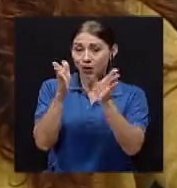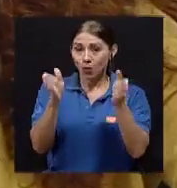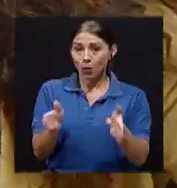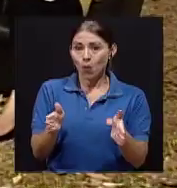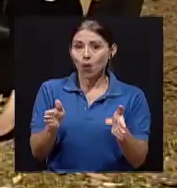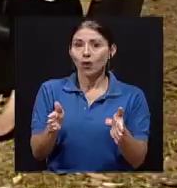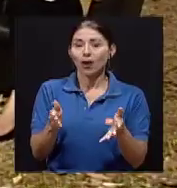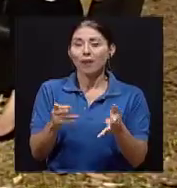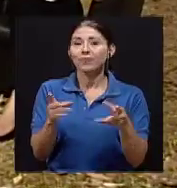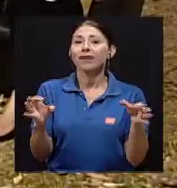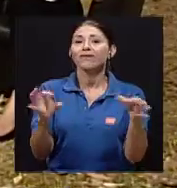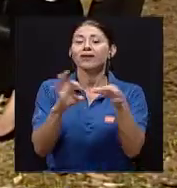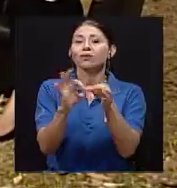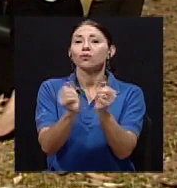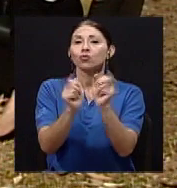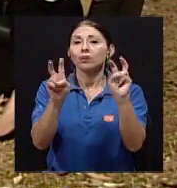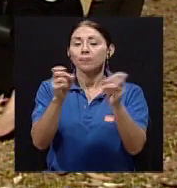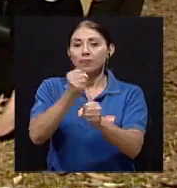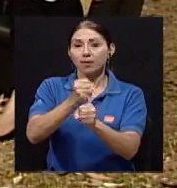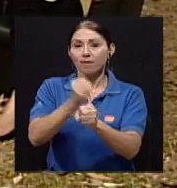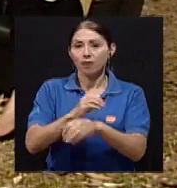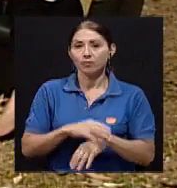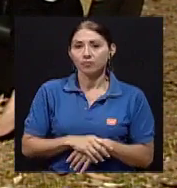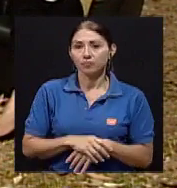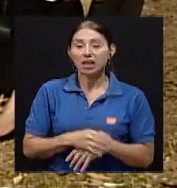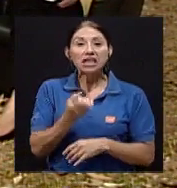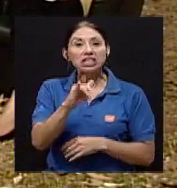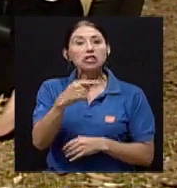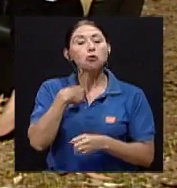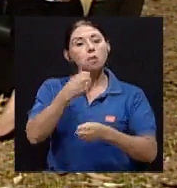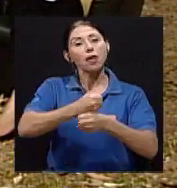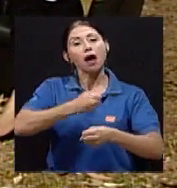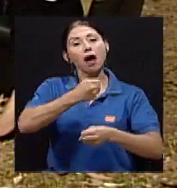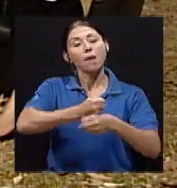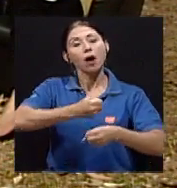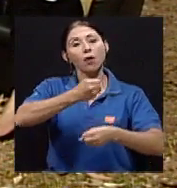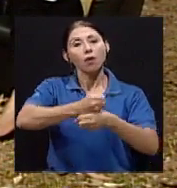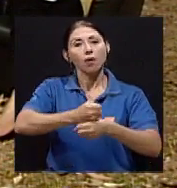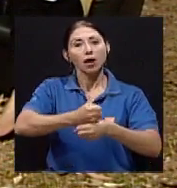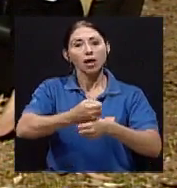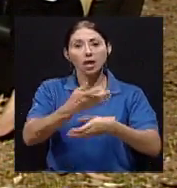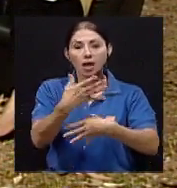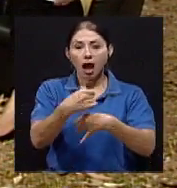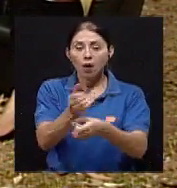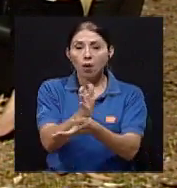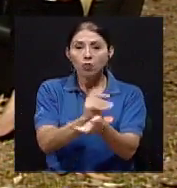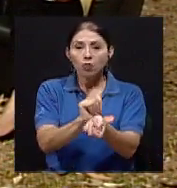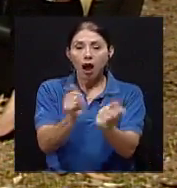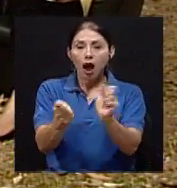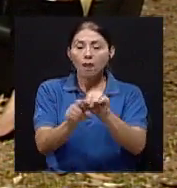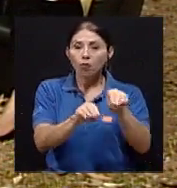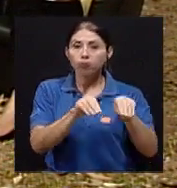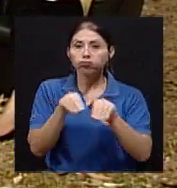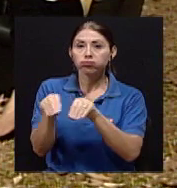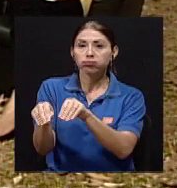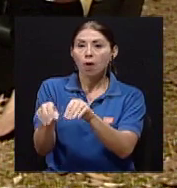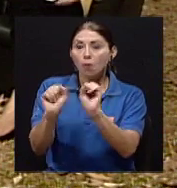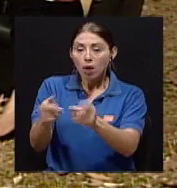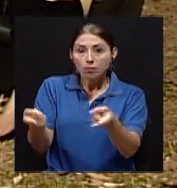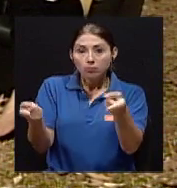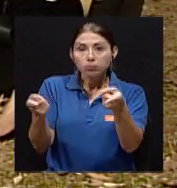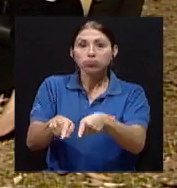al trabajo. Esa situación de trabajo puede ocasionarnos una dificultad y provocar en nuestra salud un problema.